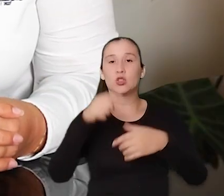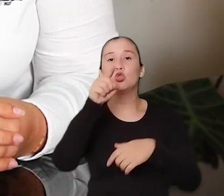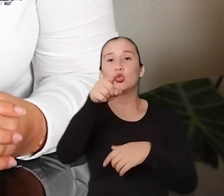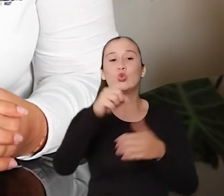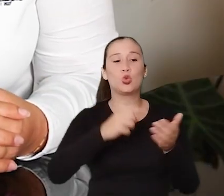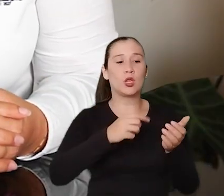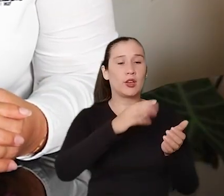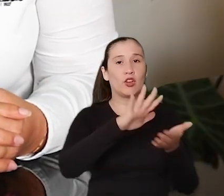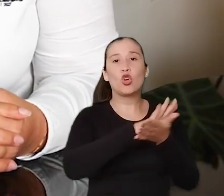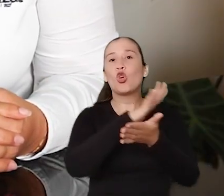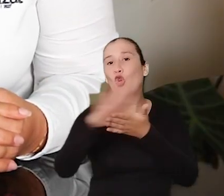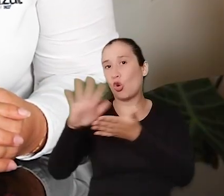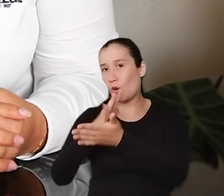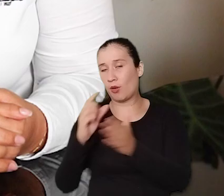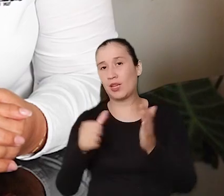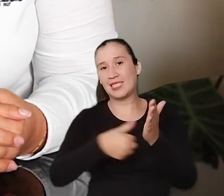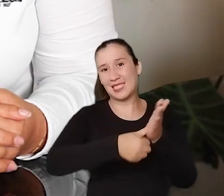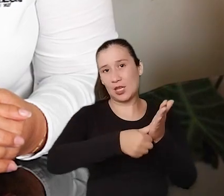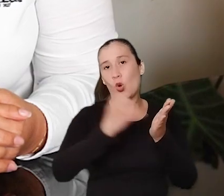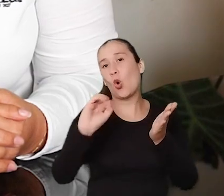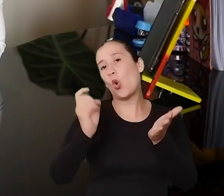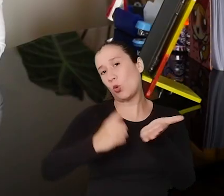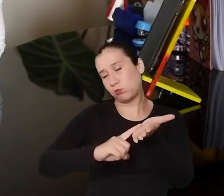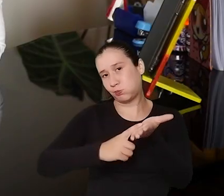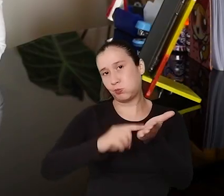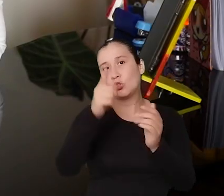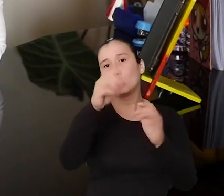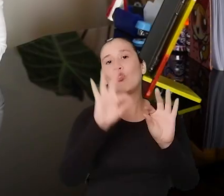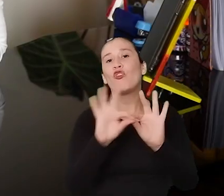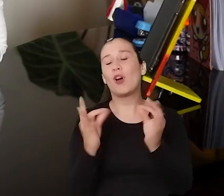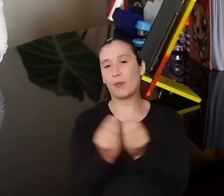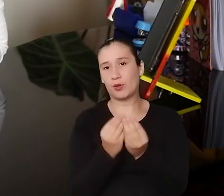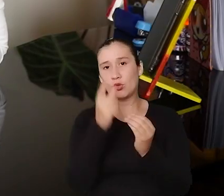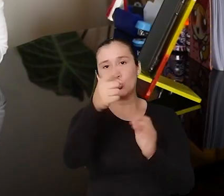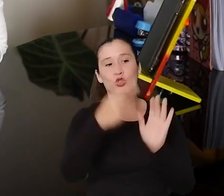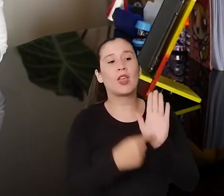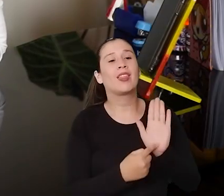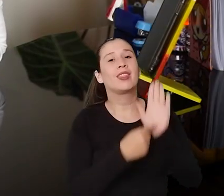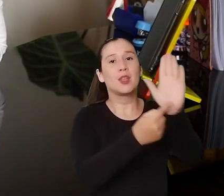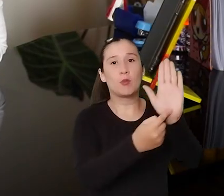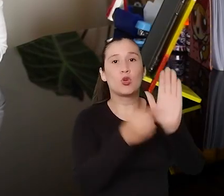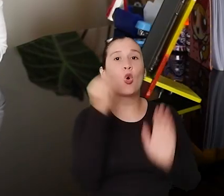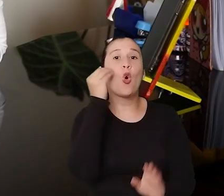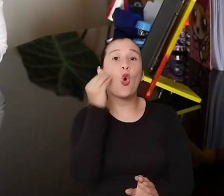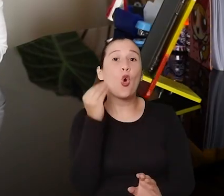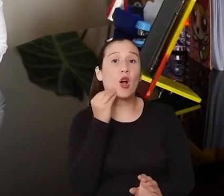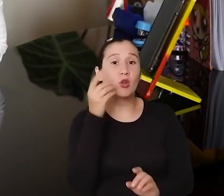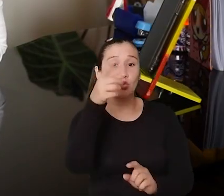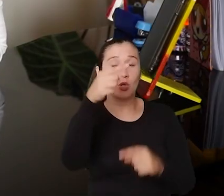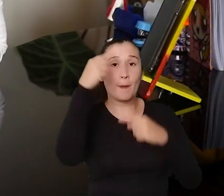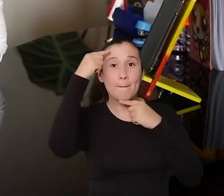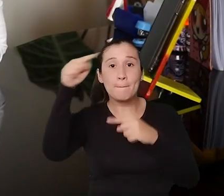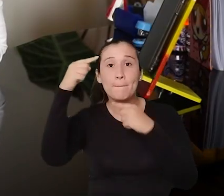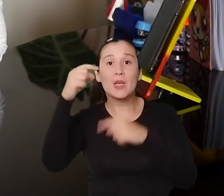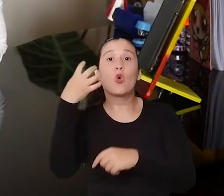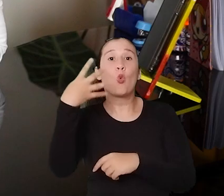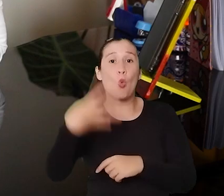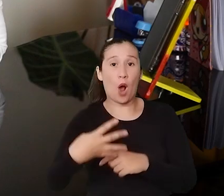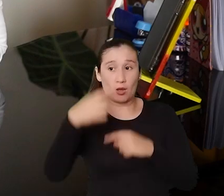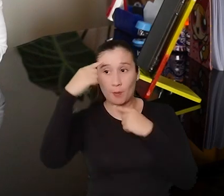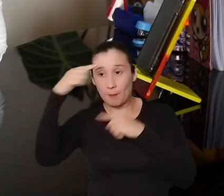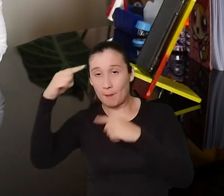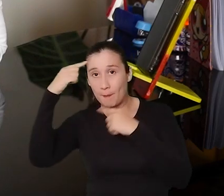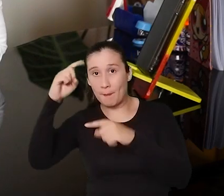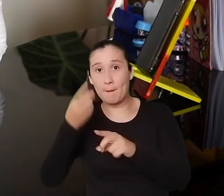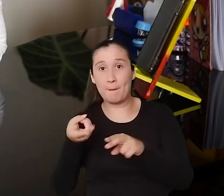copia los documentos de identidad de cada uno de los miembros del hogar. Séptimo, certificar o demostrar que el hogar no recibe ingresos